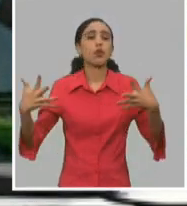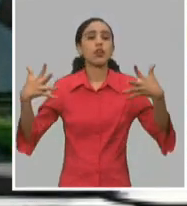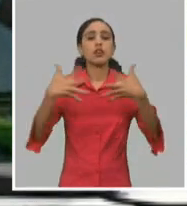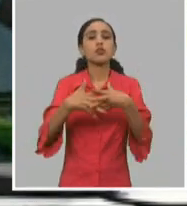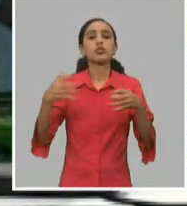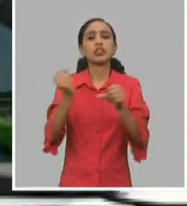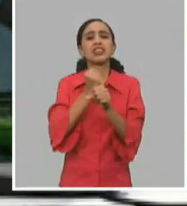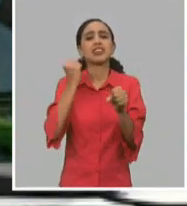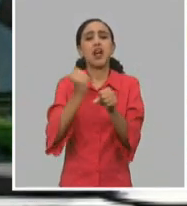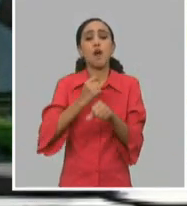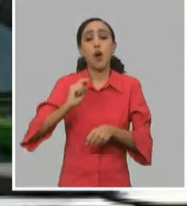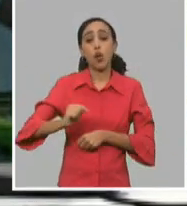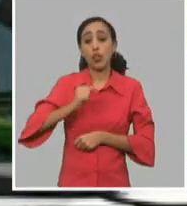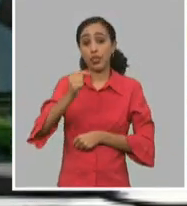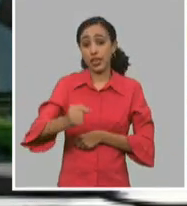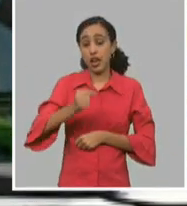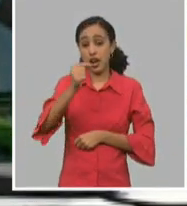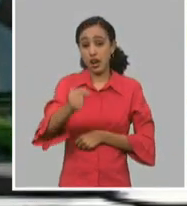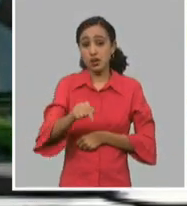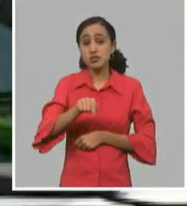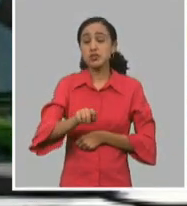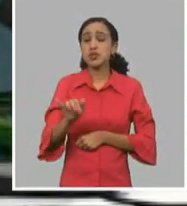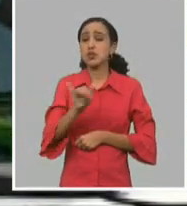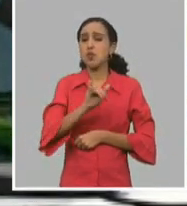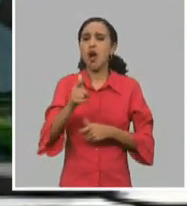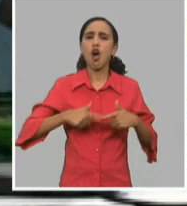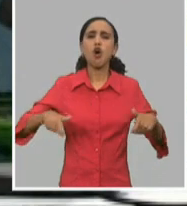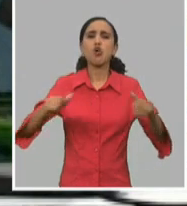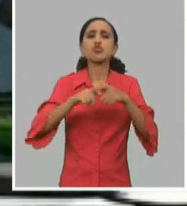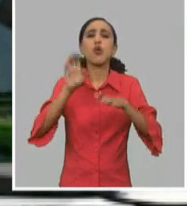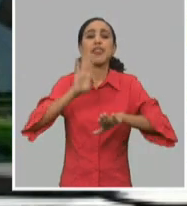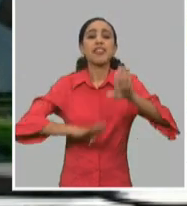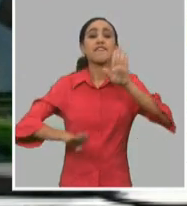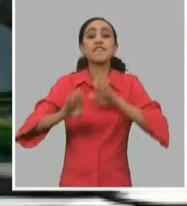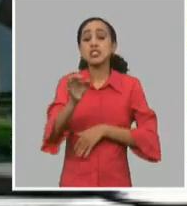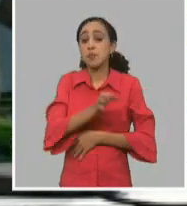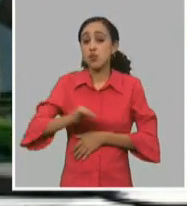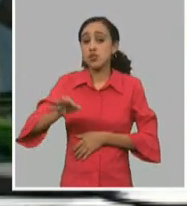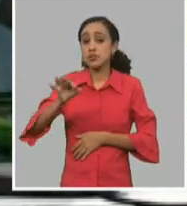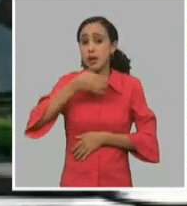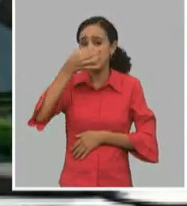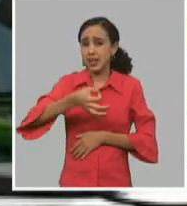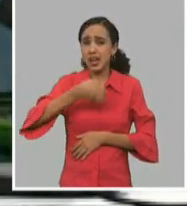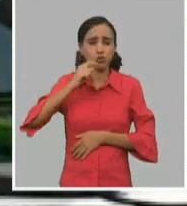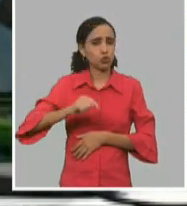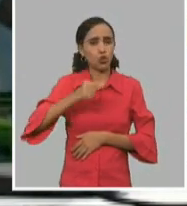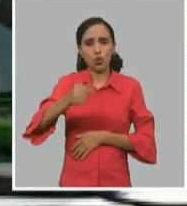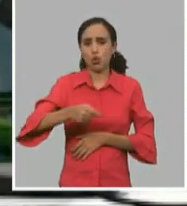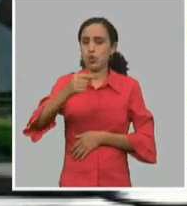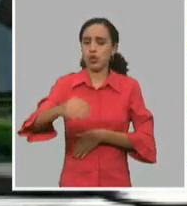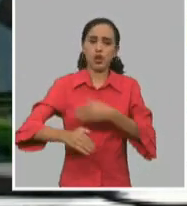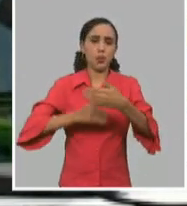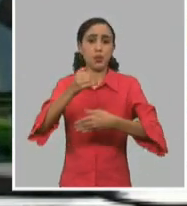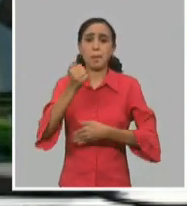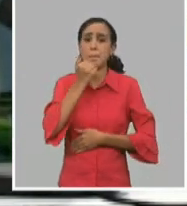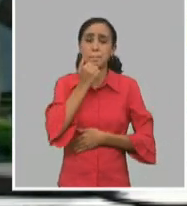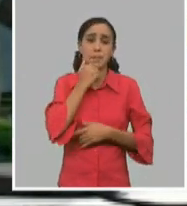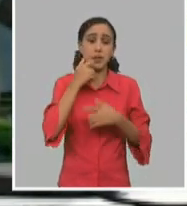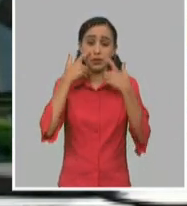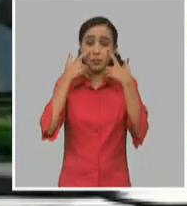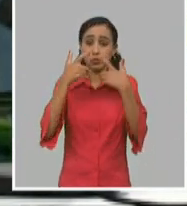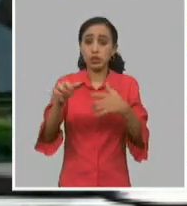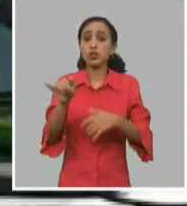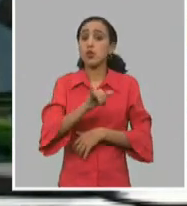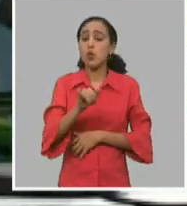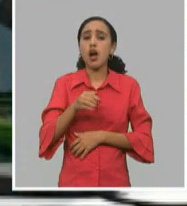trabajo diario estaban involucrados, por supuesto, los consejos de defensas municipales planteando todos los días los problemas más elementales y